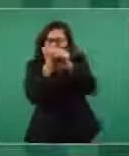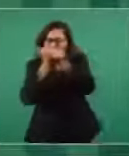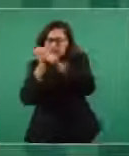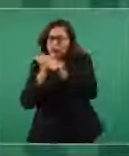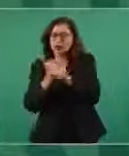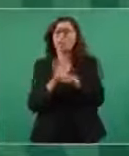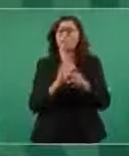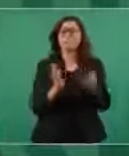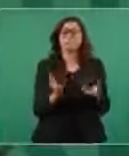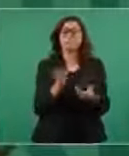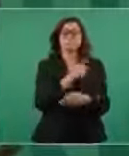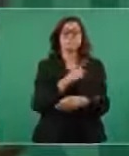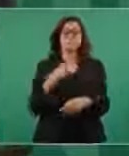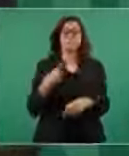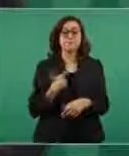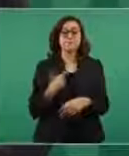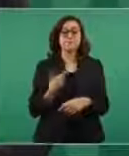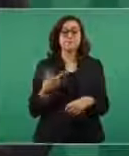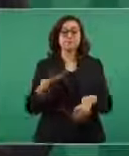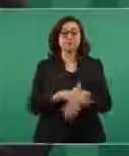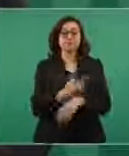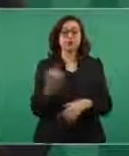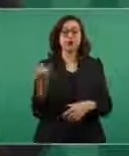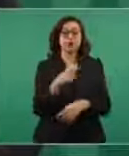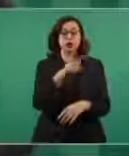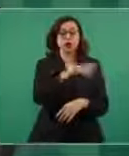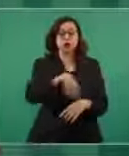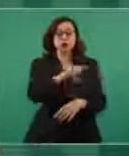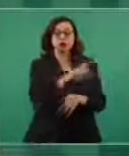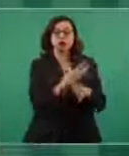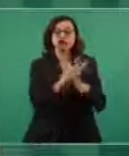porque llegan a decir a mí me consta